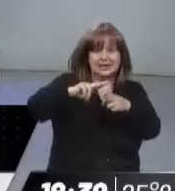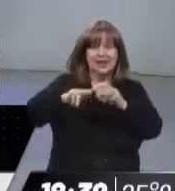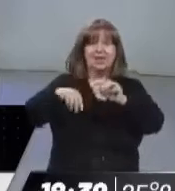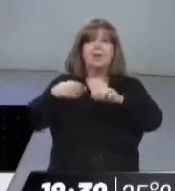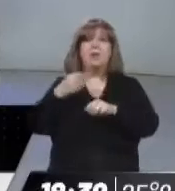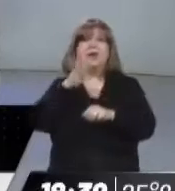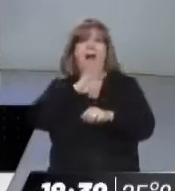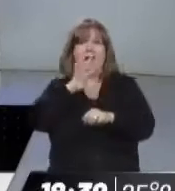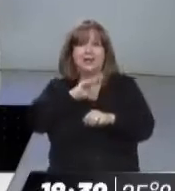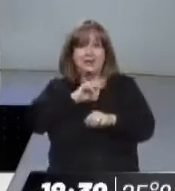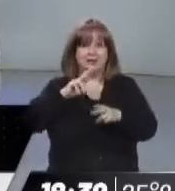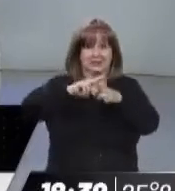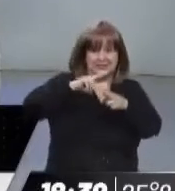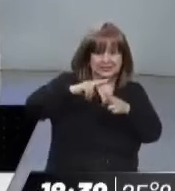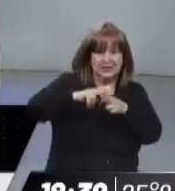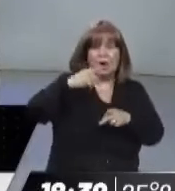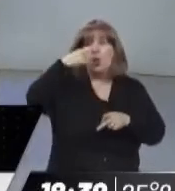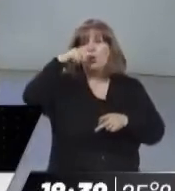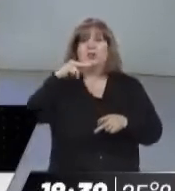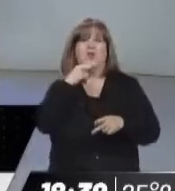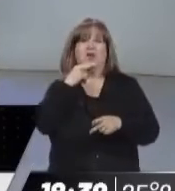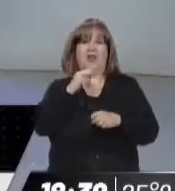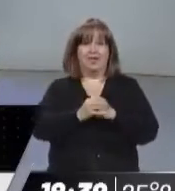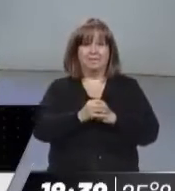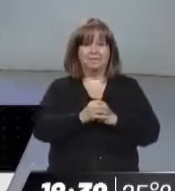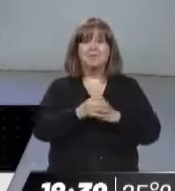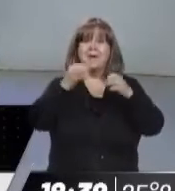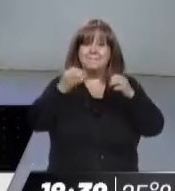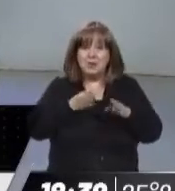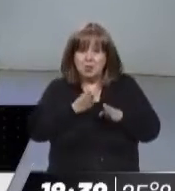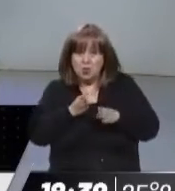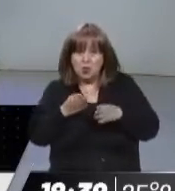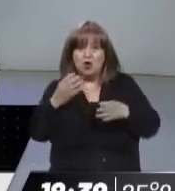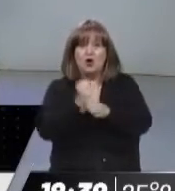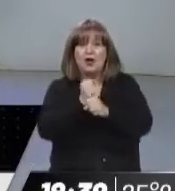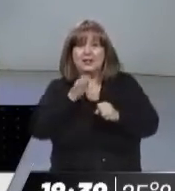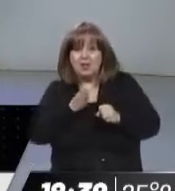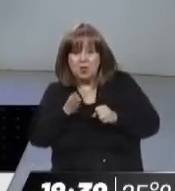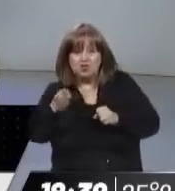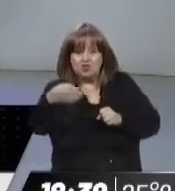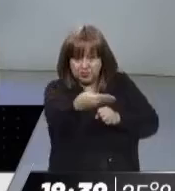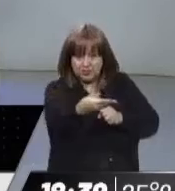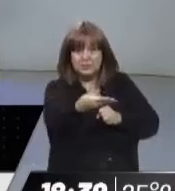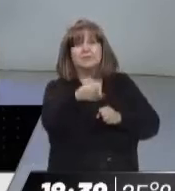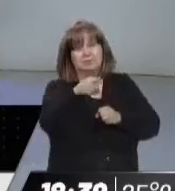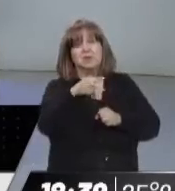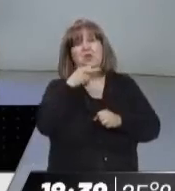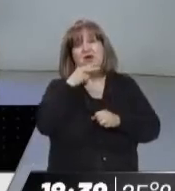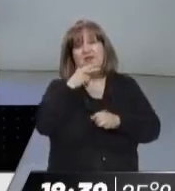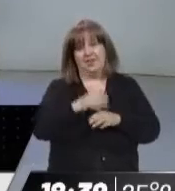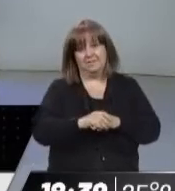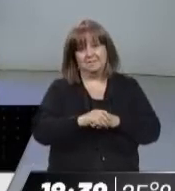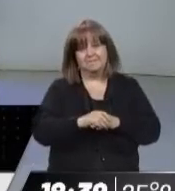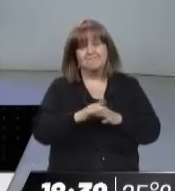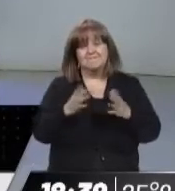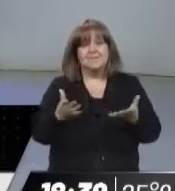a este tipo de puntos. Bien, cerramos diciendo que todavía se está trabajando pericialmente para determinar exactamente qué fue lo que ocasionó este